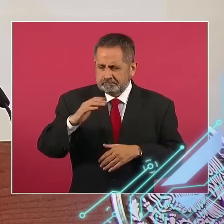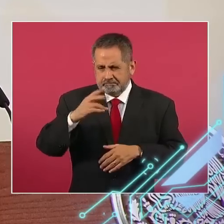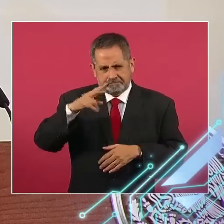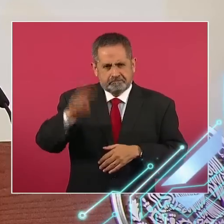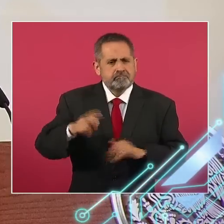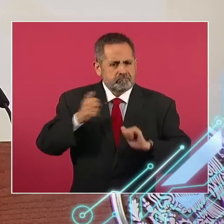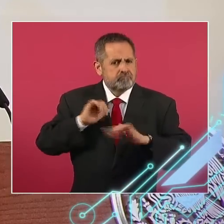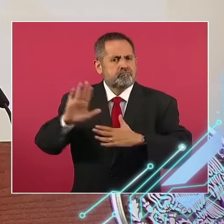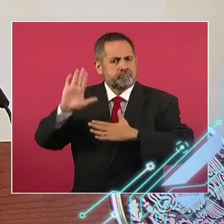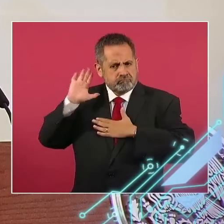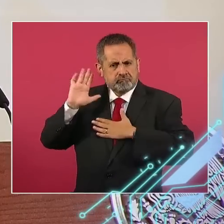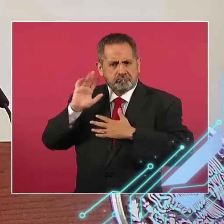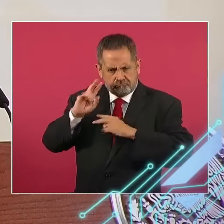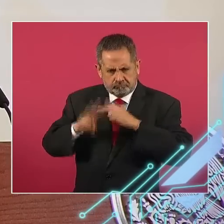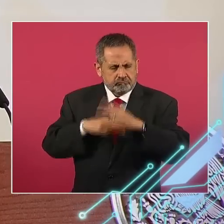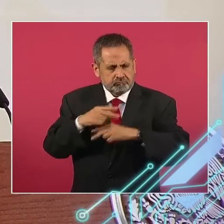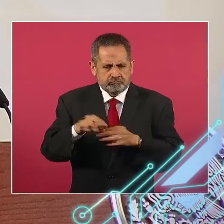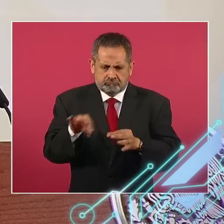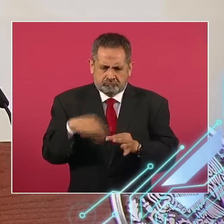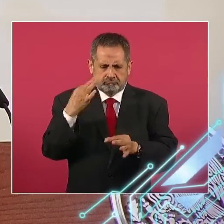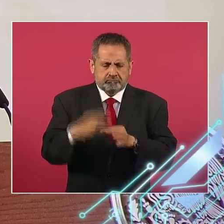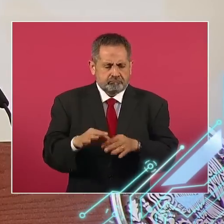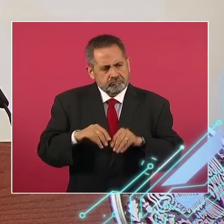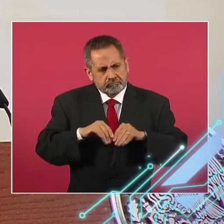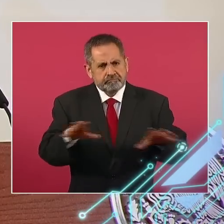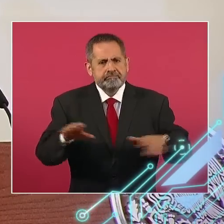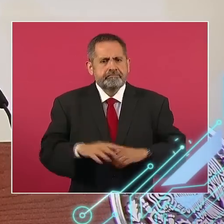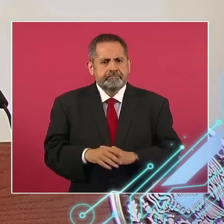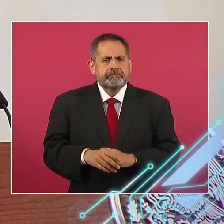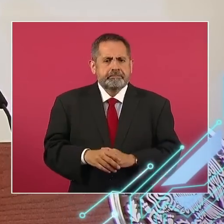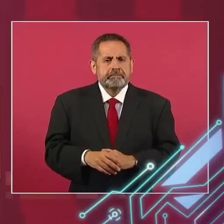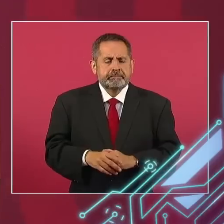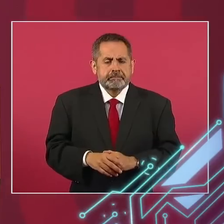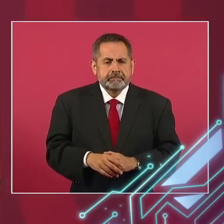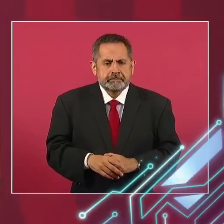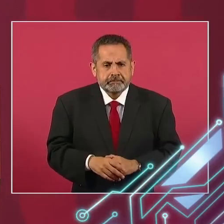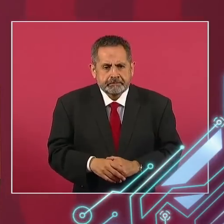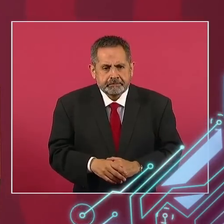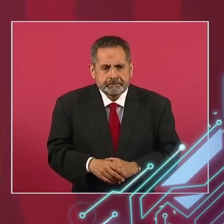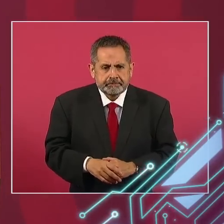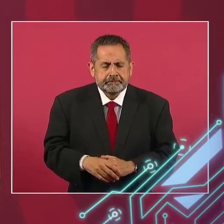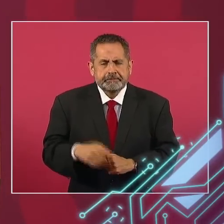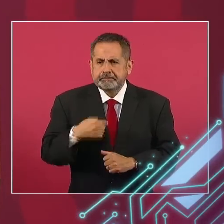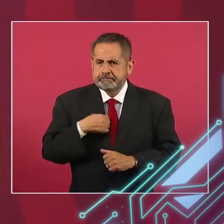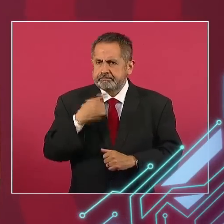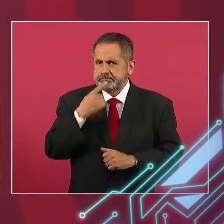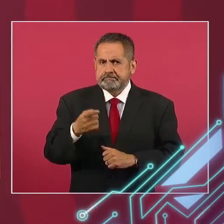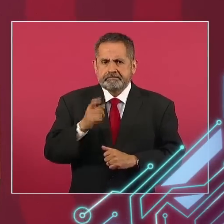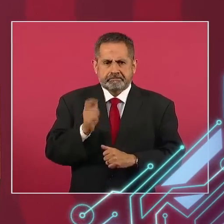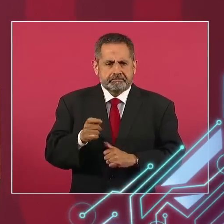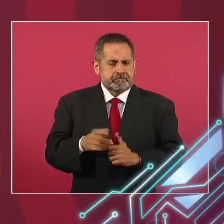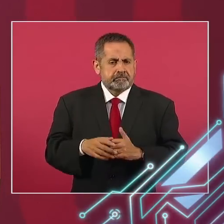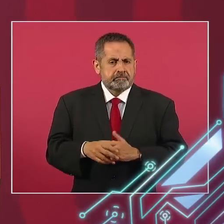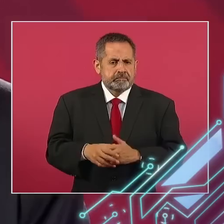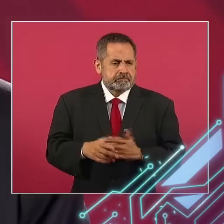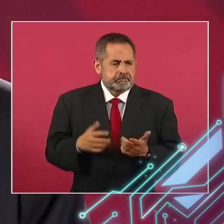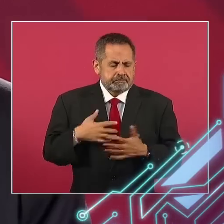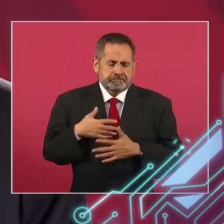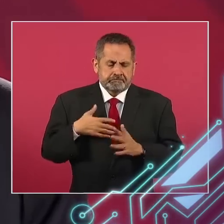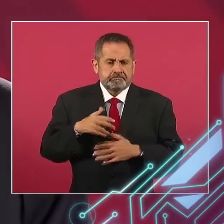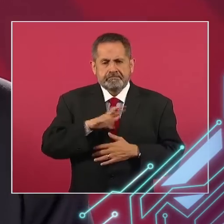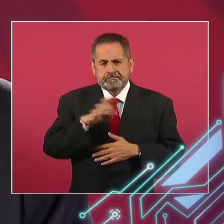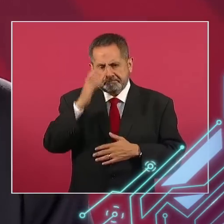nuestros compromisos. y yo le digo que reconozco